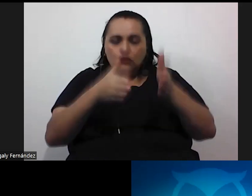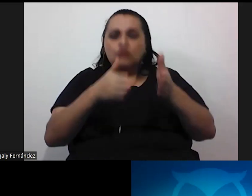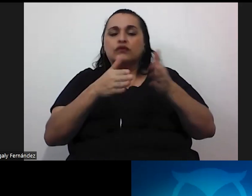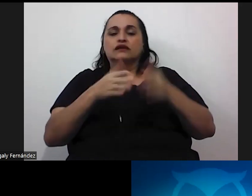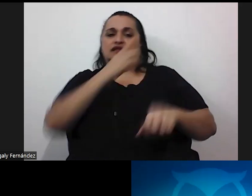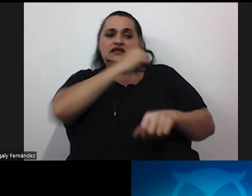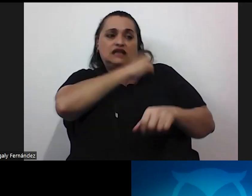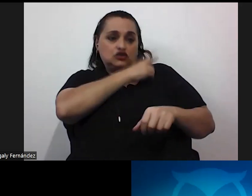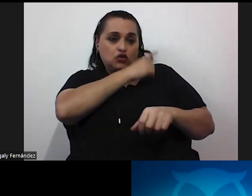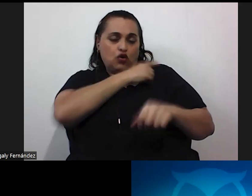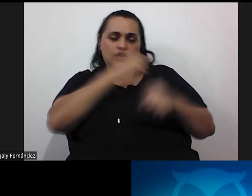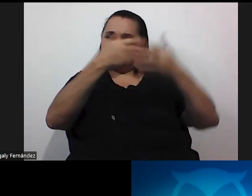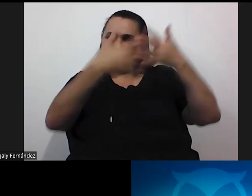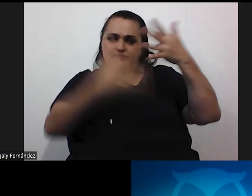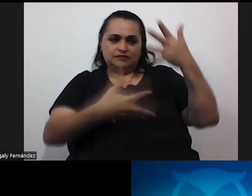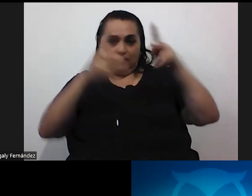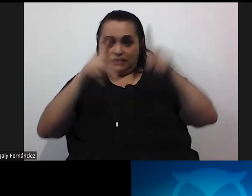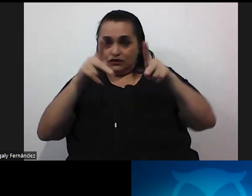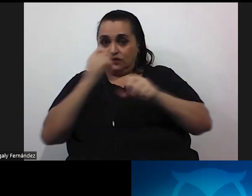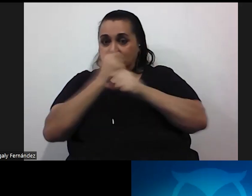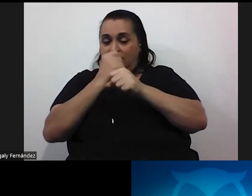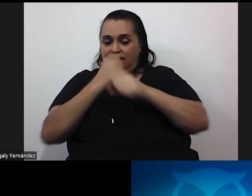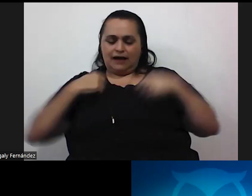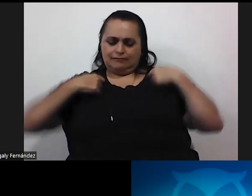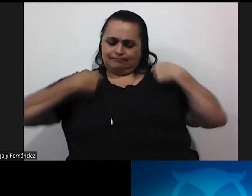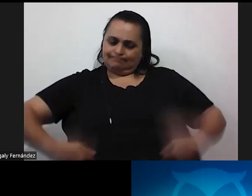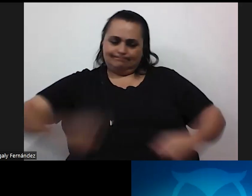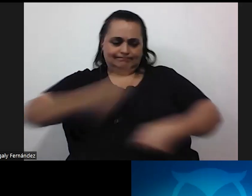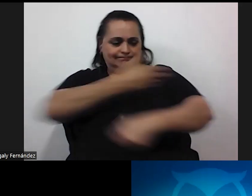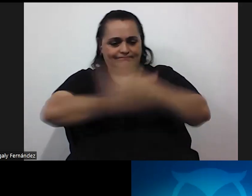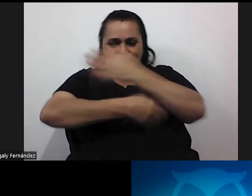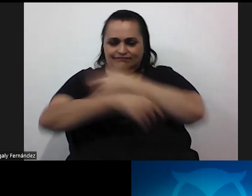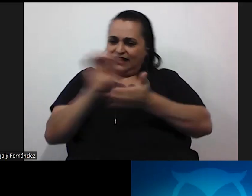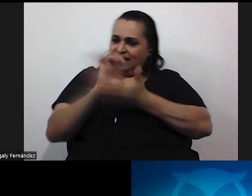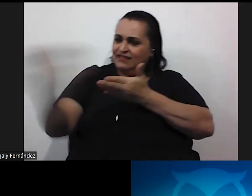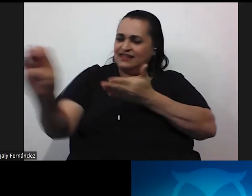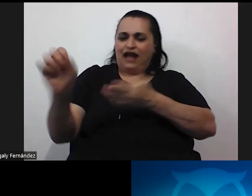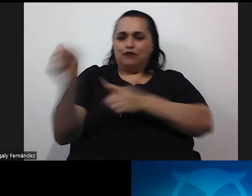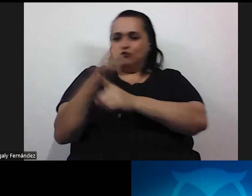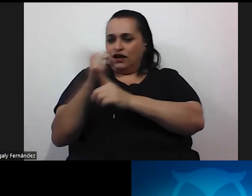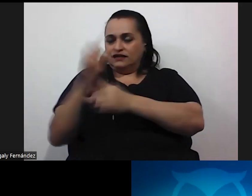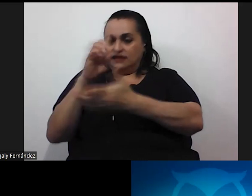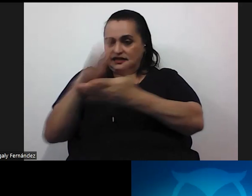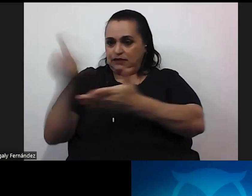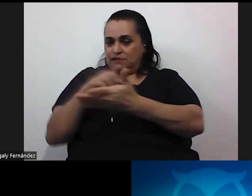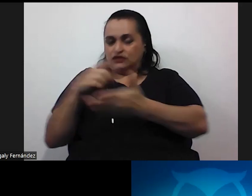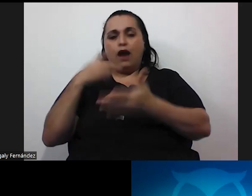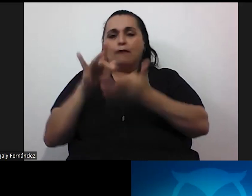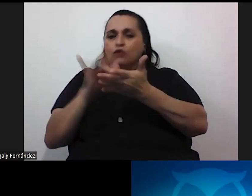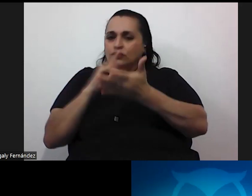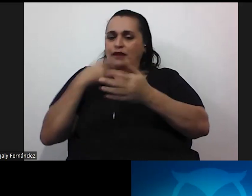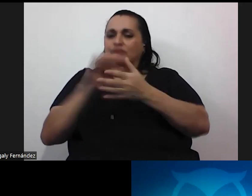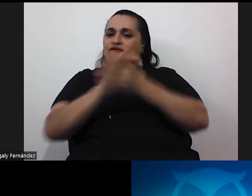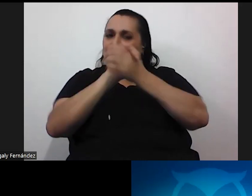directores y demás personal que tiene la camiseta puesta para erradicar la violencia y discriminación y quería aprovechar para felicitarles